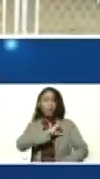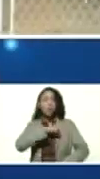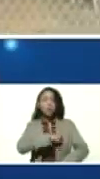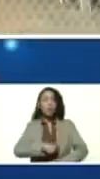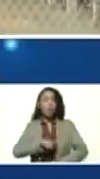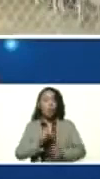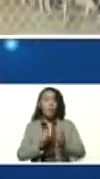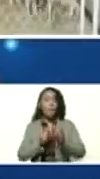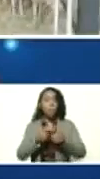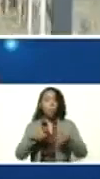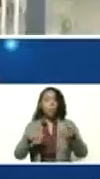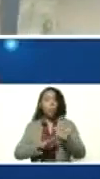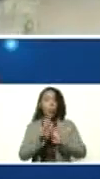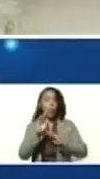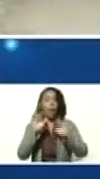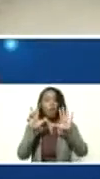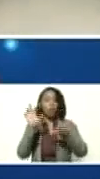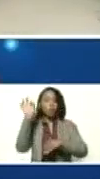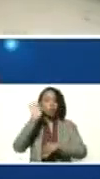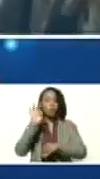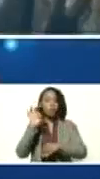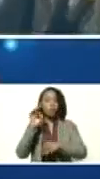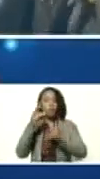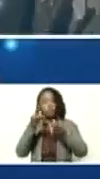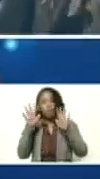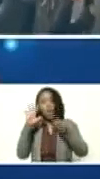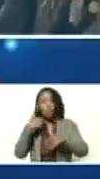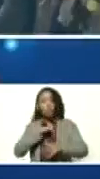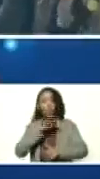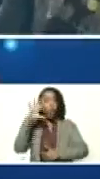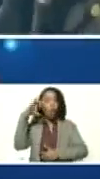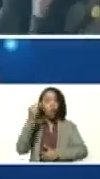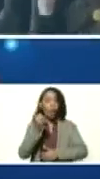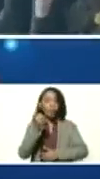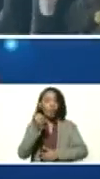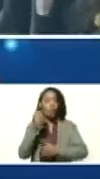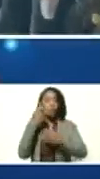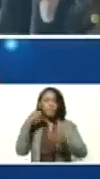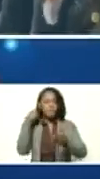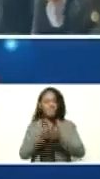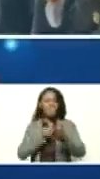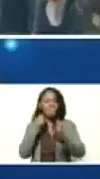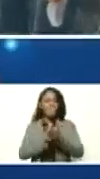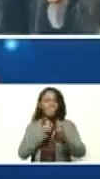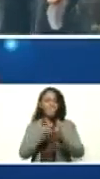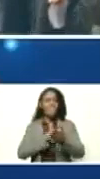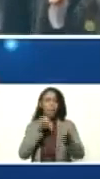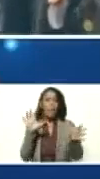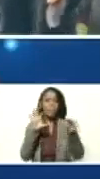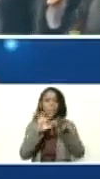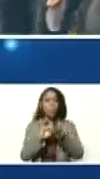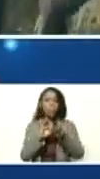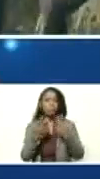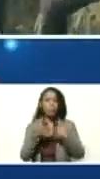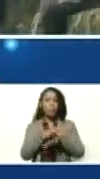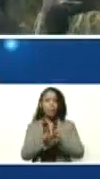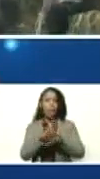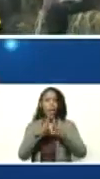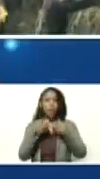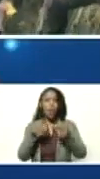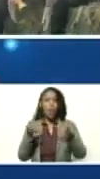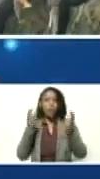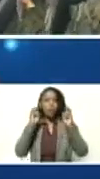crecimiento es superior al 8%. Lo cierto es que logramos, con mucho empeño, articulando a los sectores